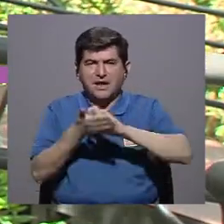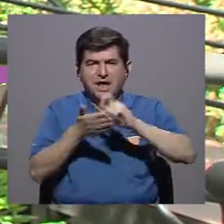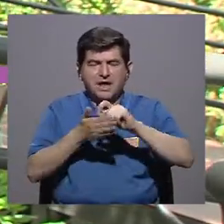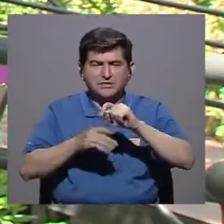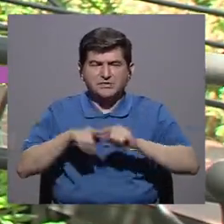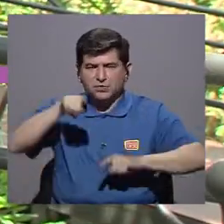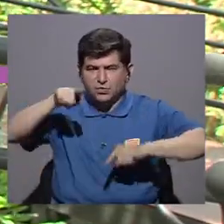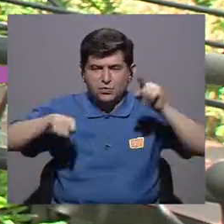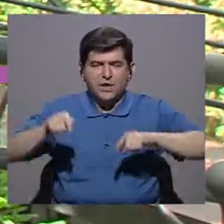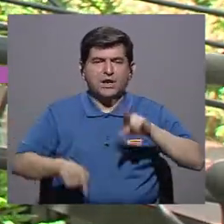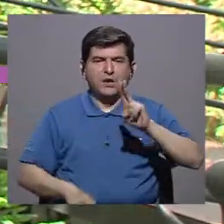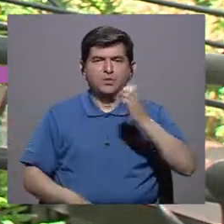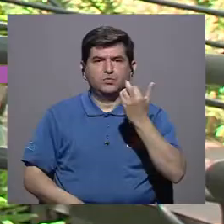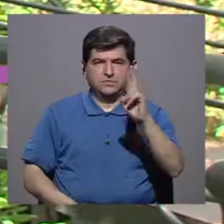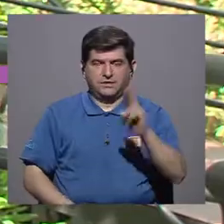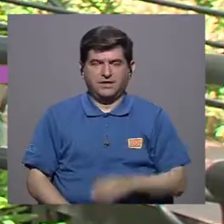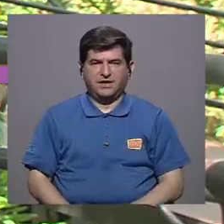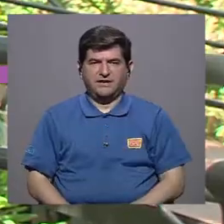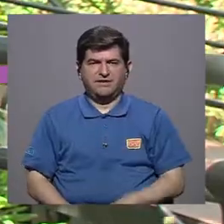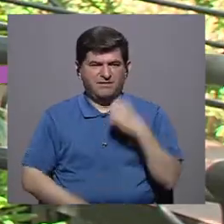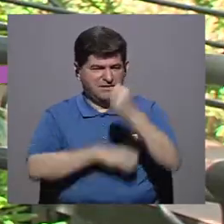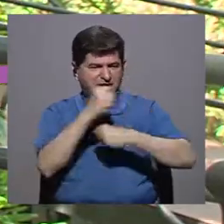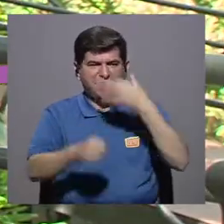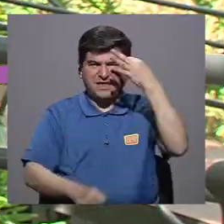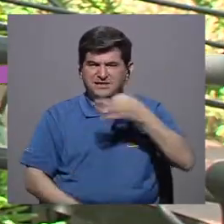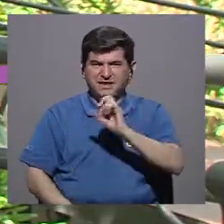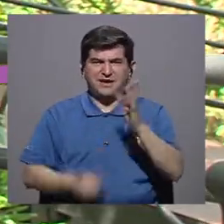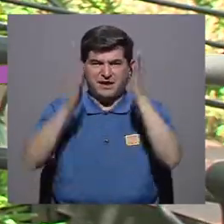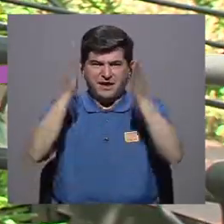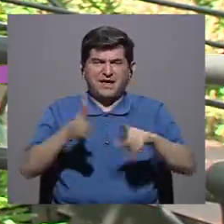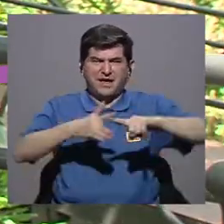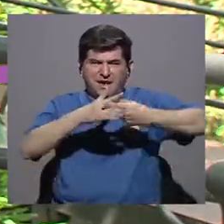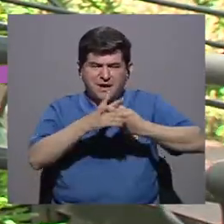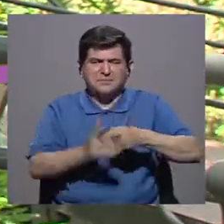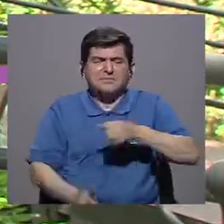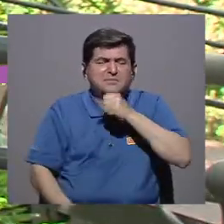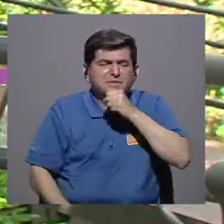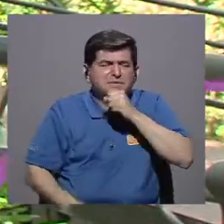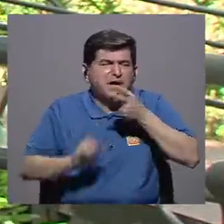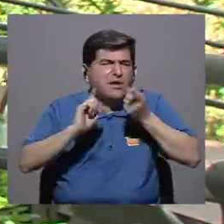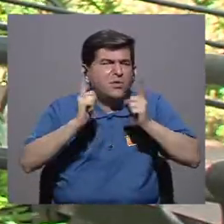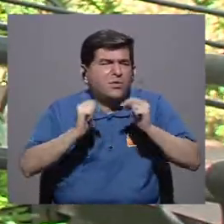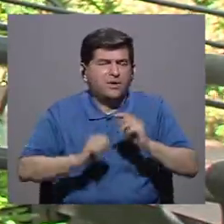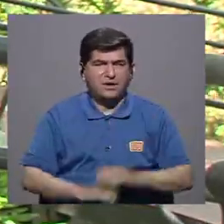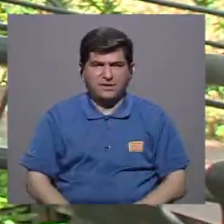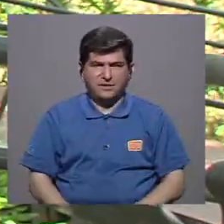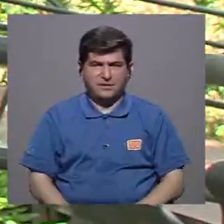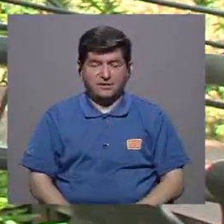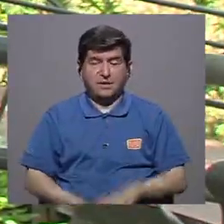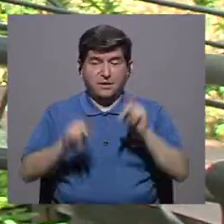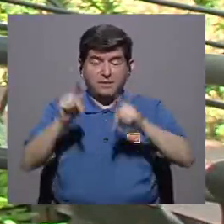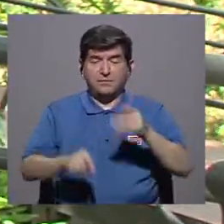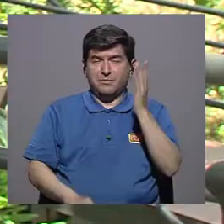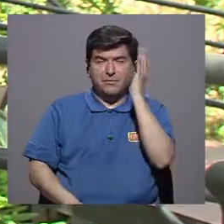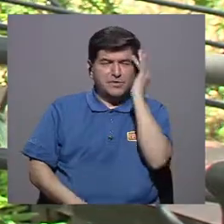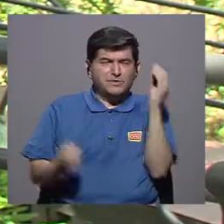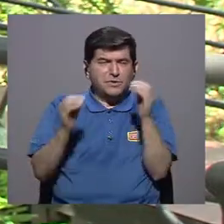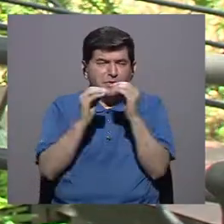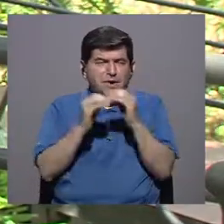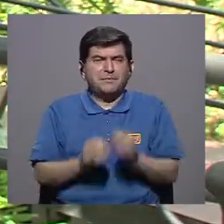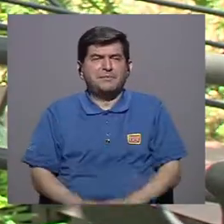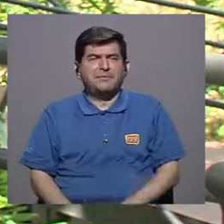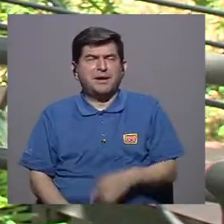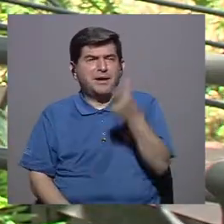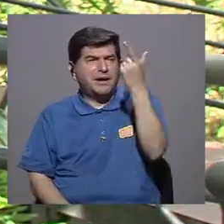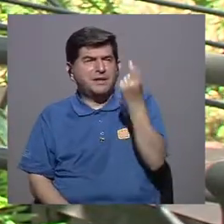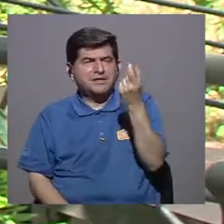de la Universidad de Costa Rica. ¿A qué edad creen los costarricenses que empezamos a envejecer? ¿Quiénes se preocupan más por una